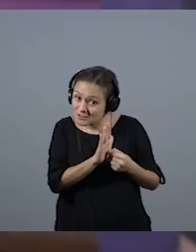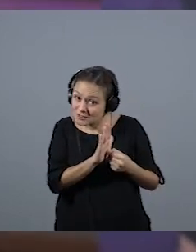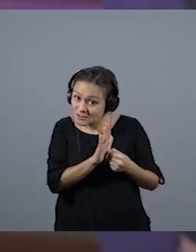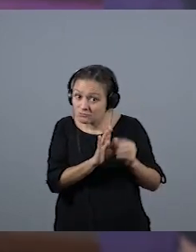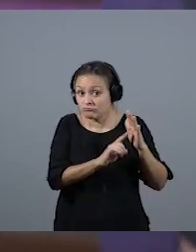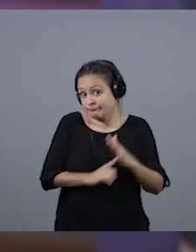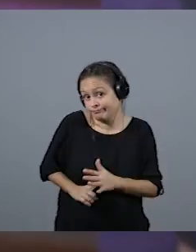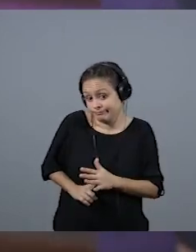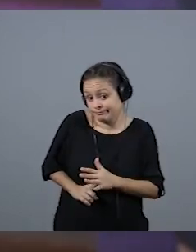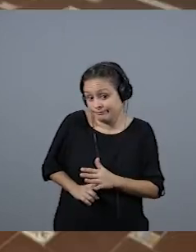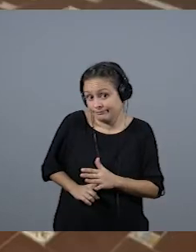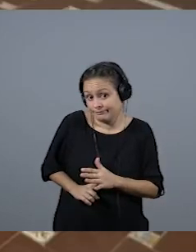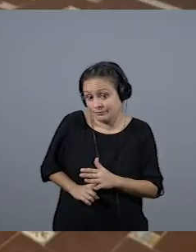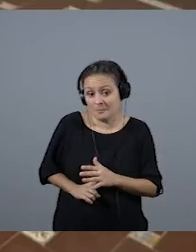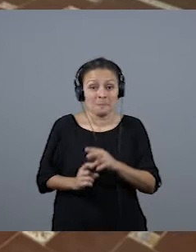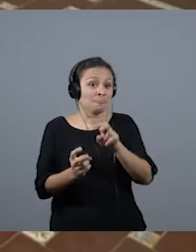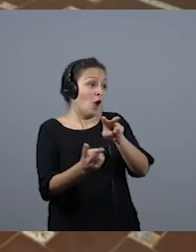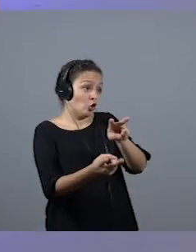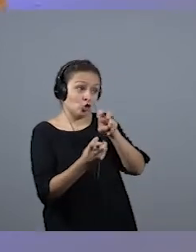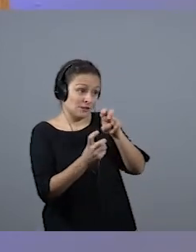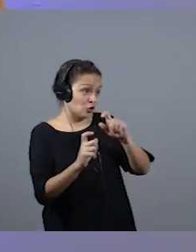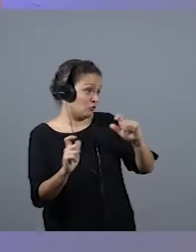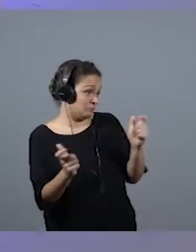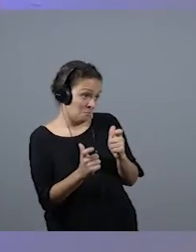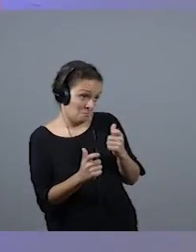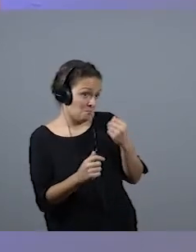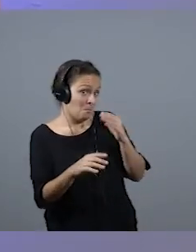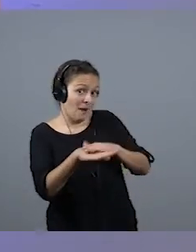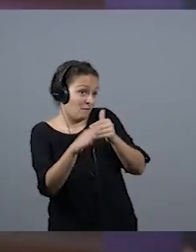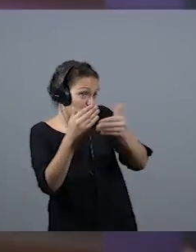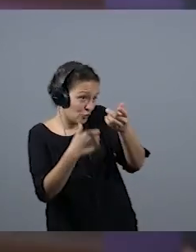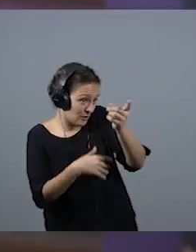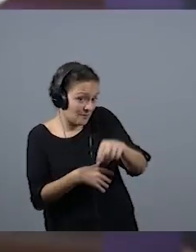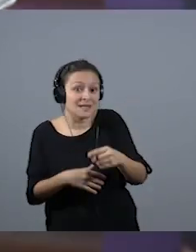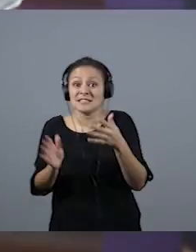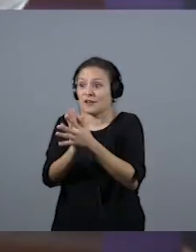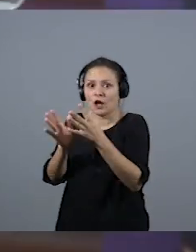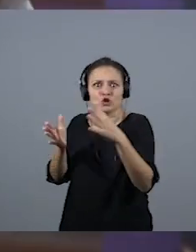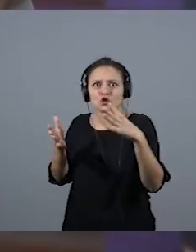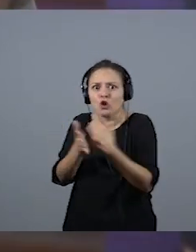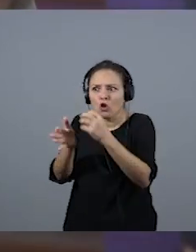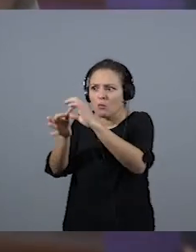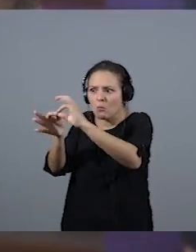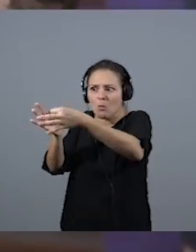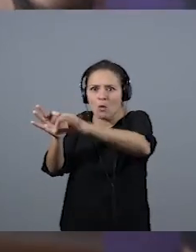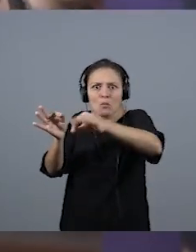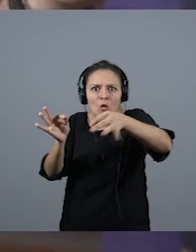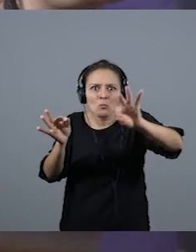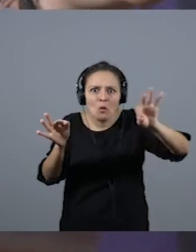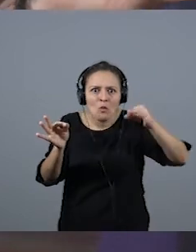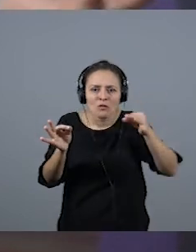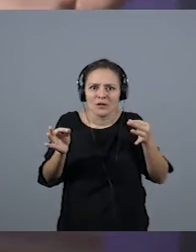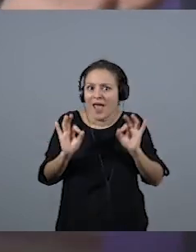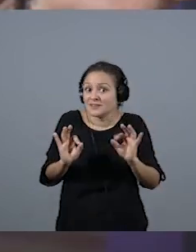condiciones discriminatorias, es decir, cotizaciones menores con vital futuro. va todo enlazado, es decir, y entonces